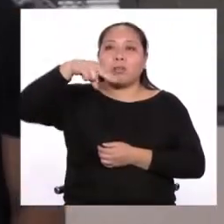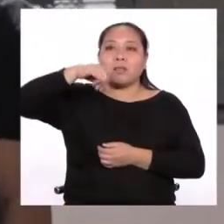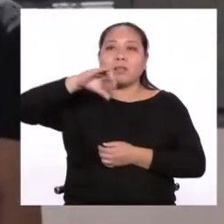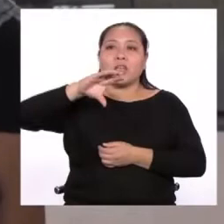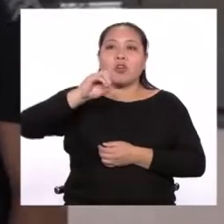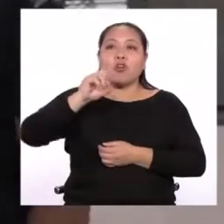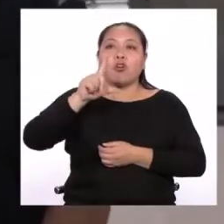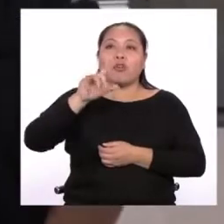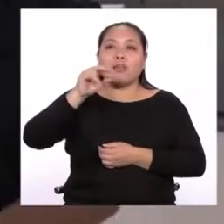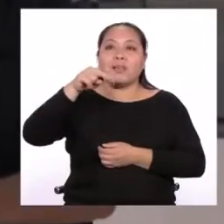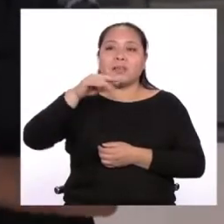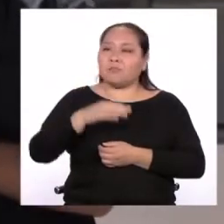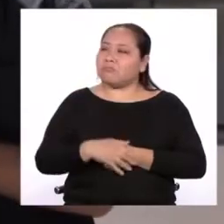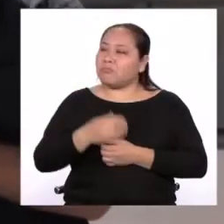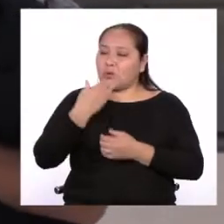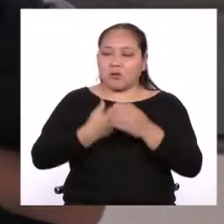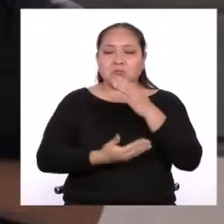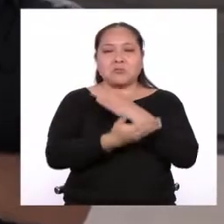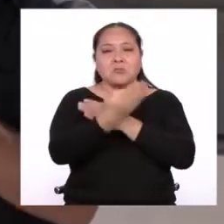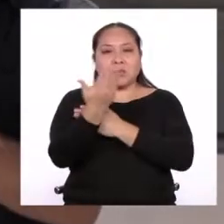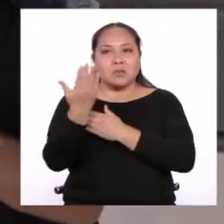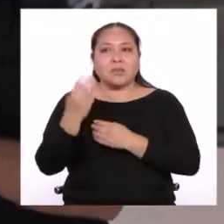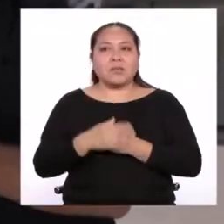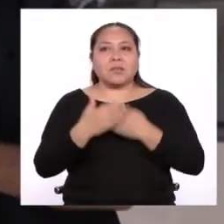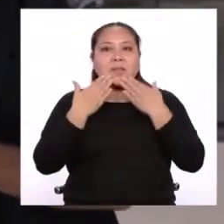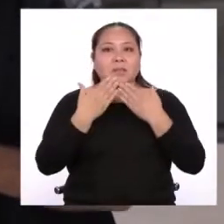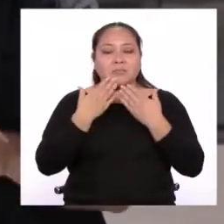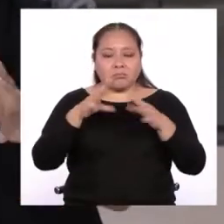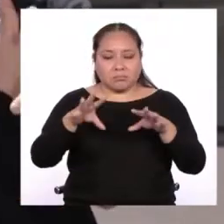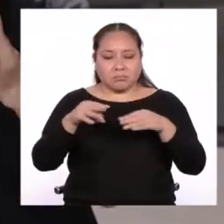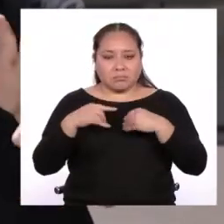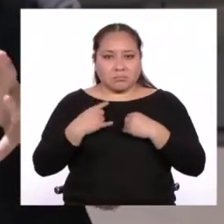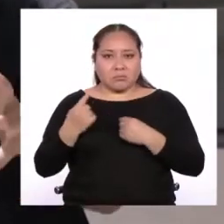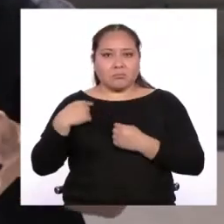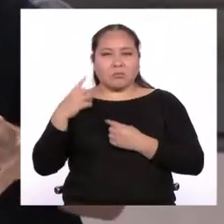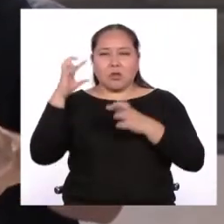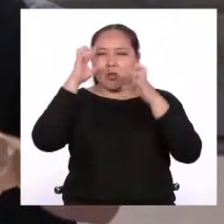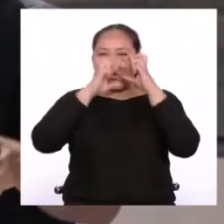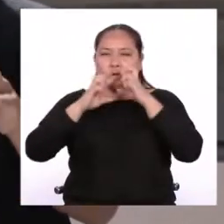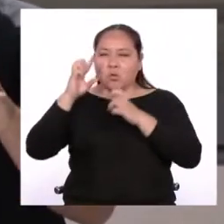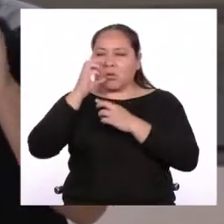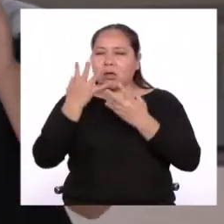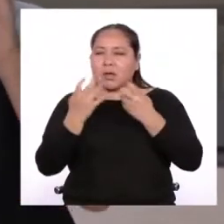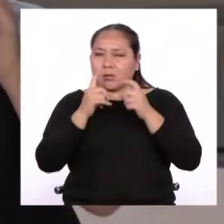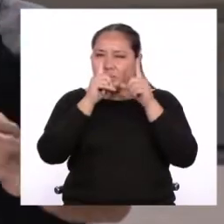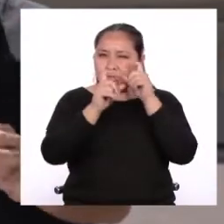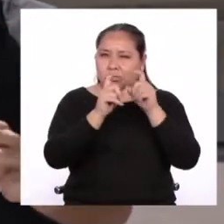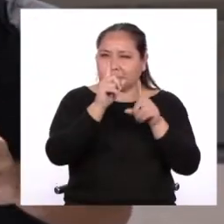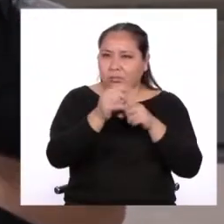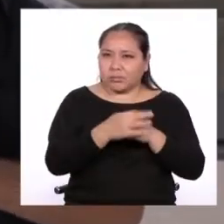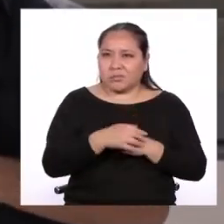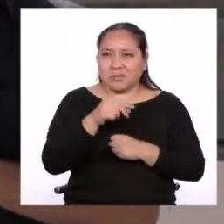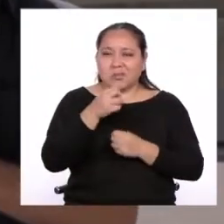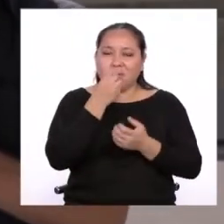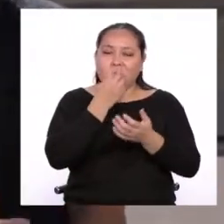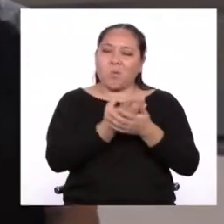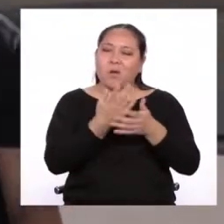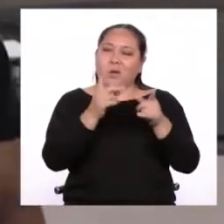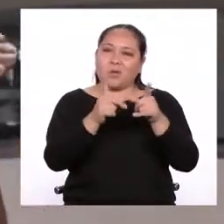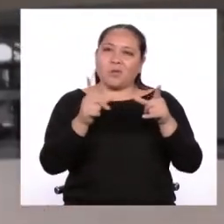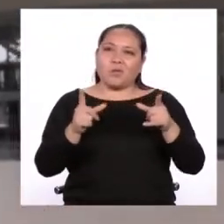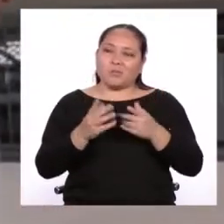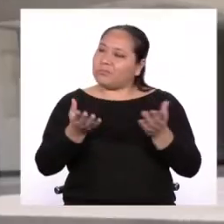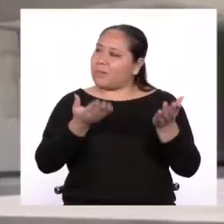comandante. ¿Cómo está? Diego? ¿Cómo está? Muy bien. Muchas gracias por recibirme. Tenemos algunas dudas que queremos resolver y creo que este es un muy buen lugar para empezar.